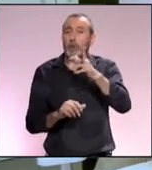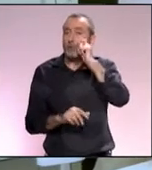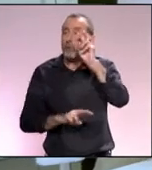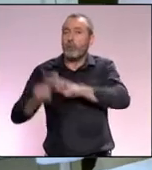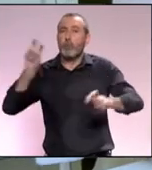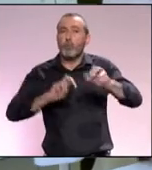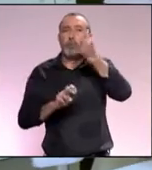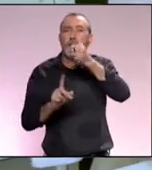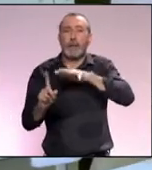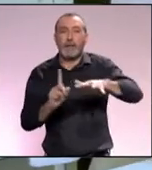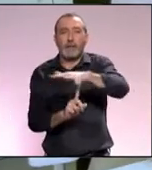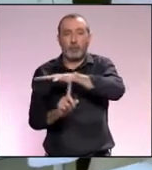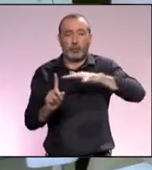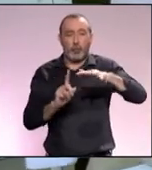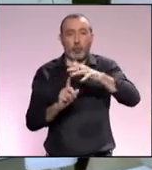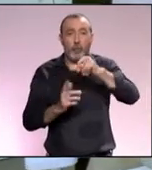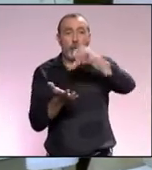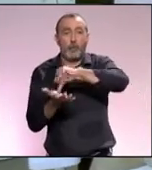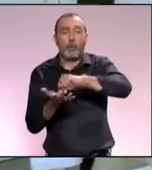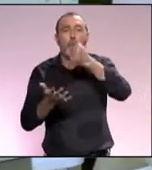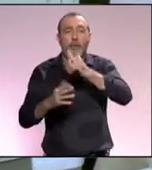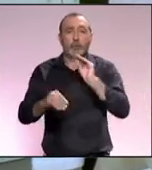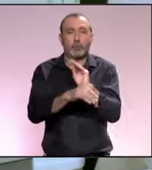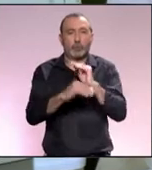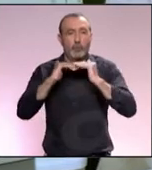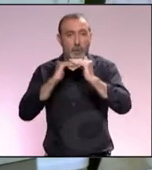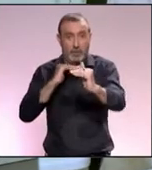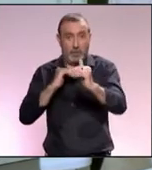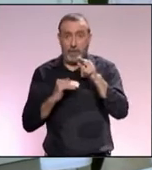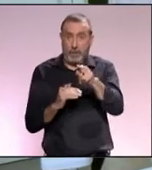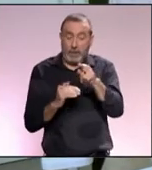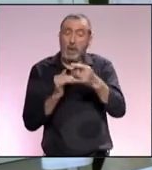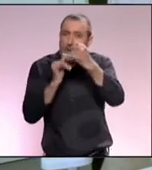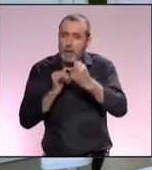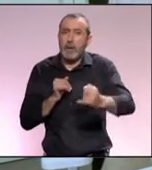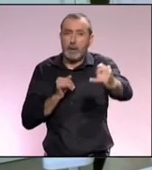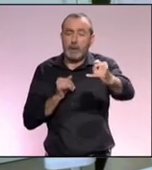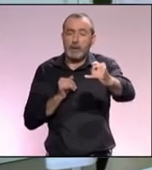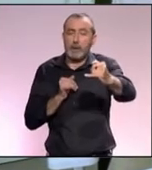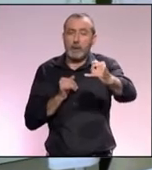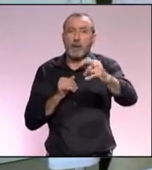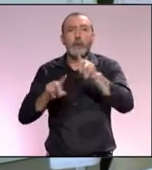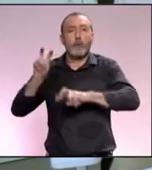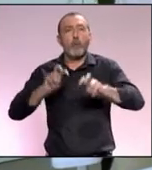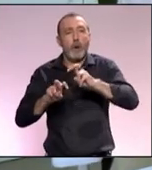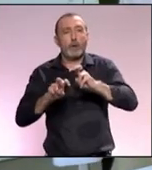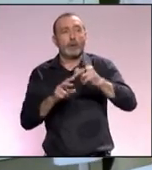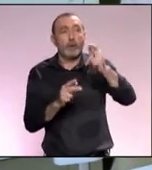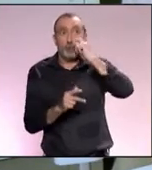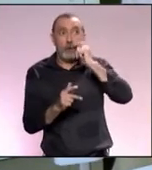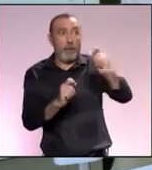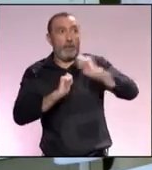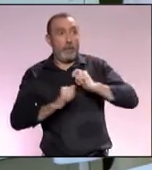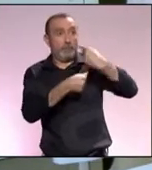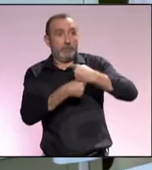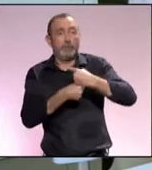más un entorno urbano sostenible. Y en esa línea a nosotros lo que nos sirve el turismo es de acicate, de aliciente, para seguir